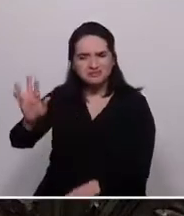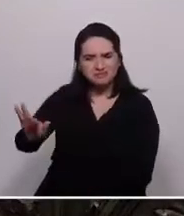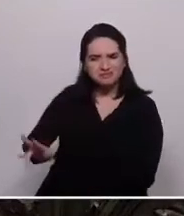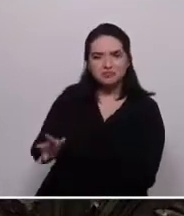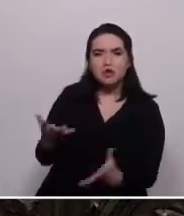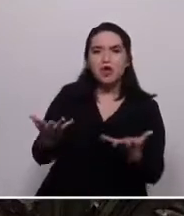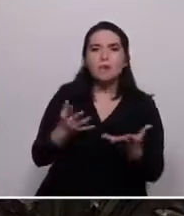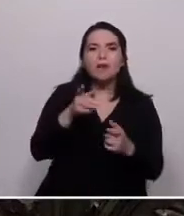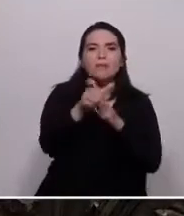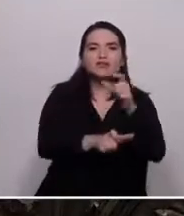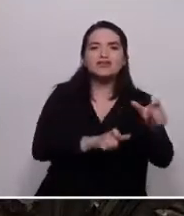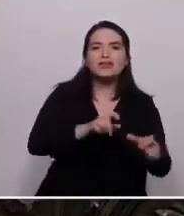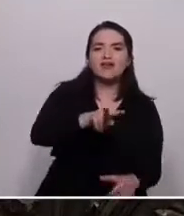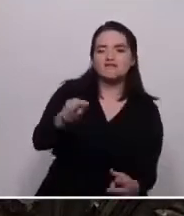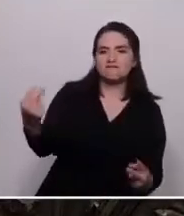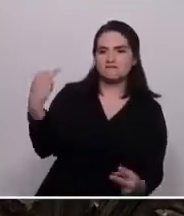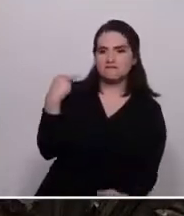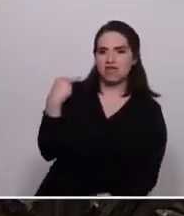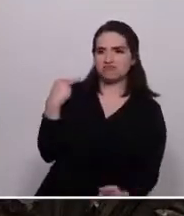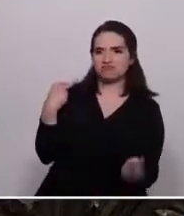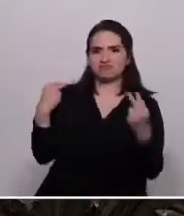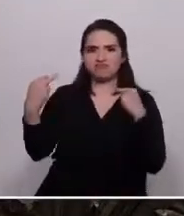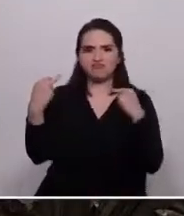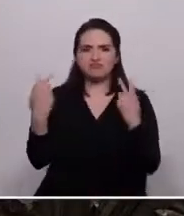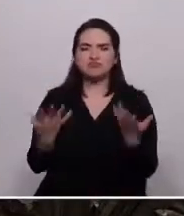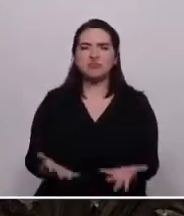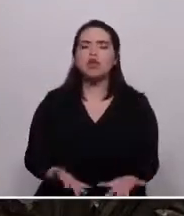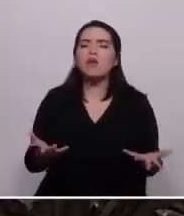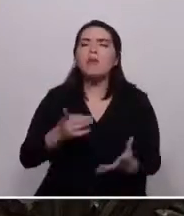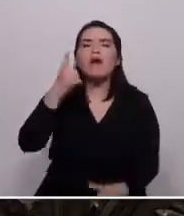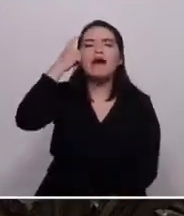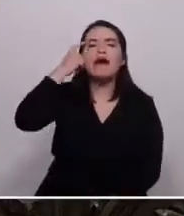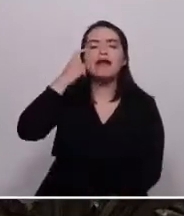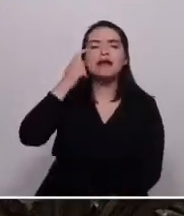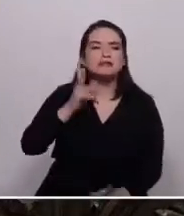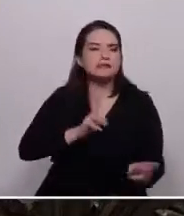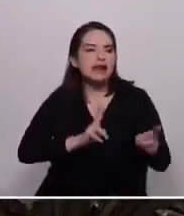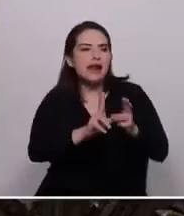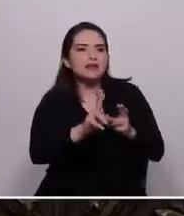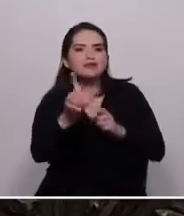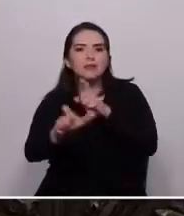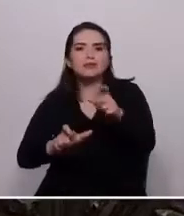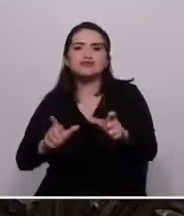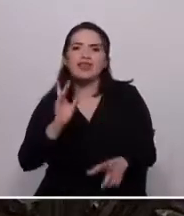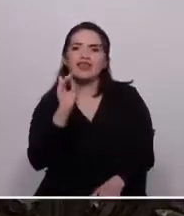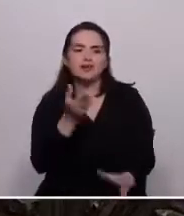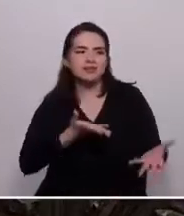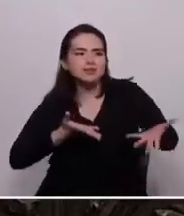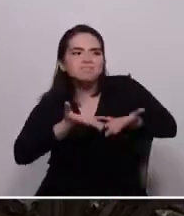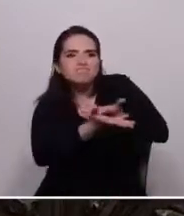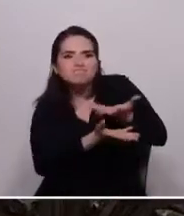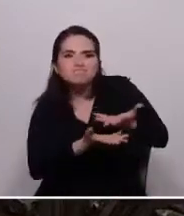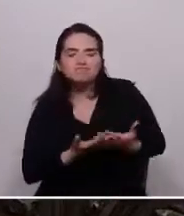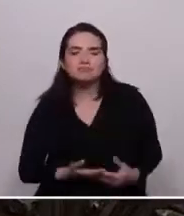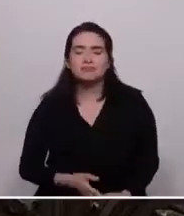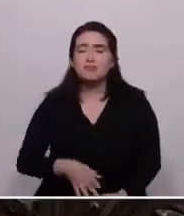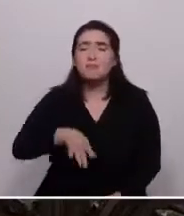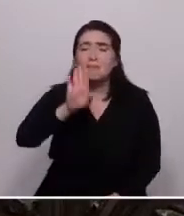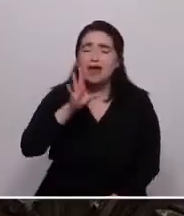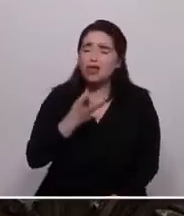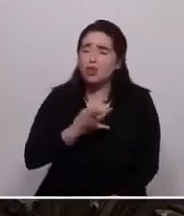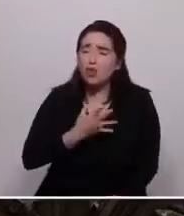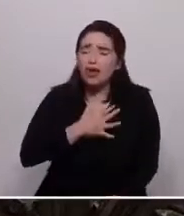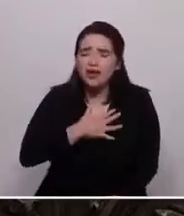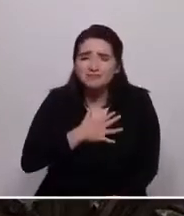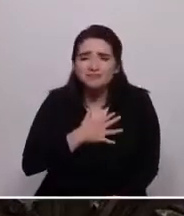ven e incluso cómo creen que tienen que relacionarse con nosotros. Pero lo más doloroso de todo esto